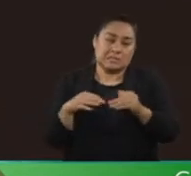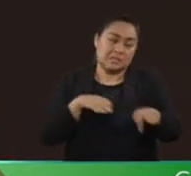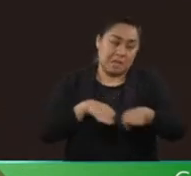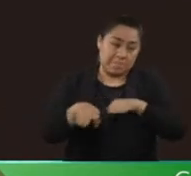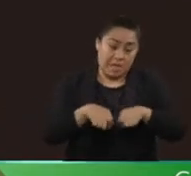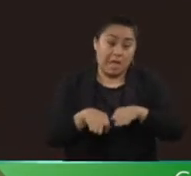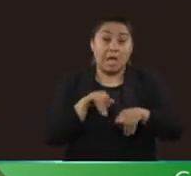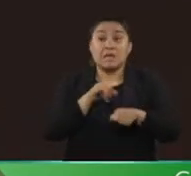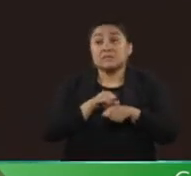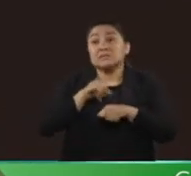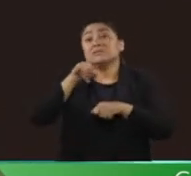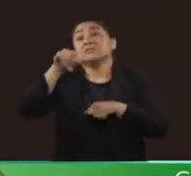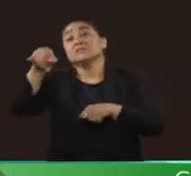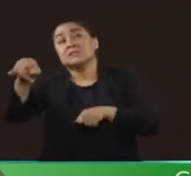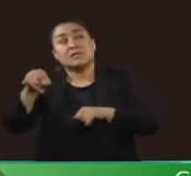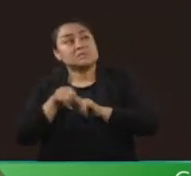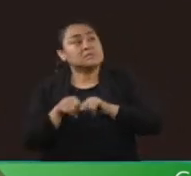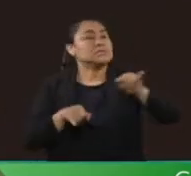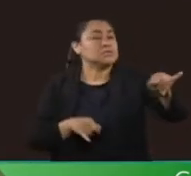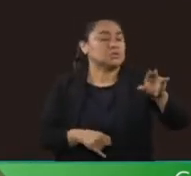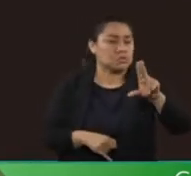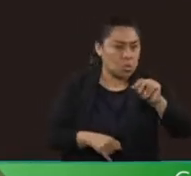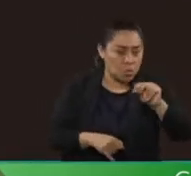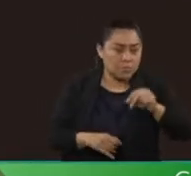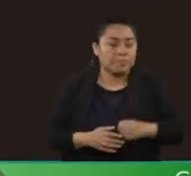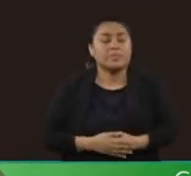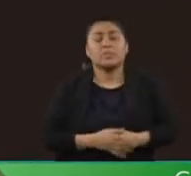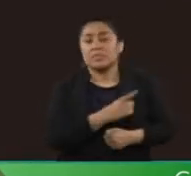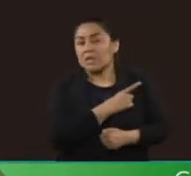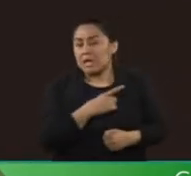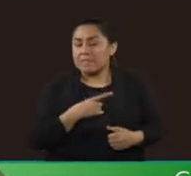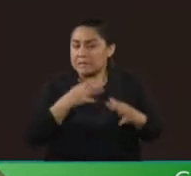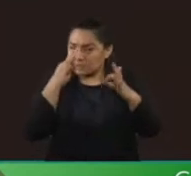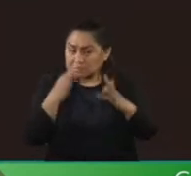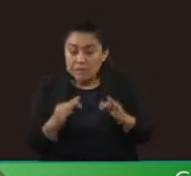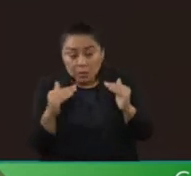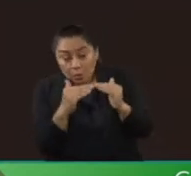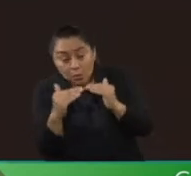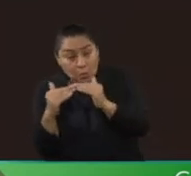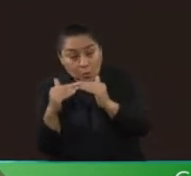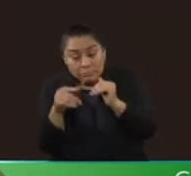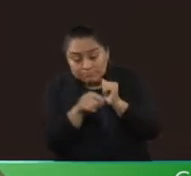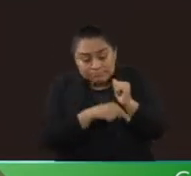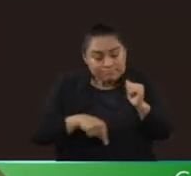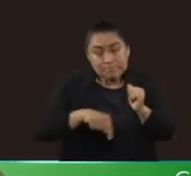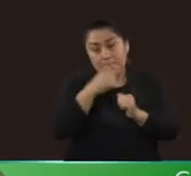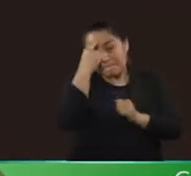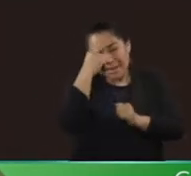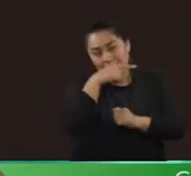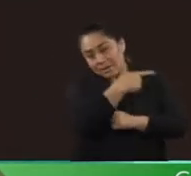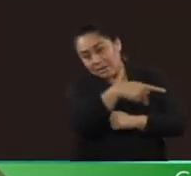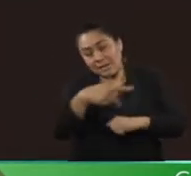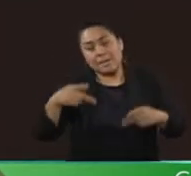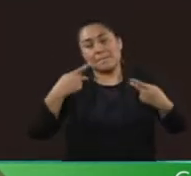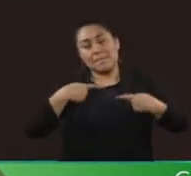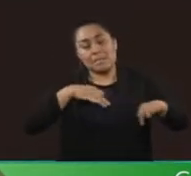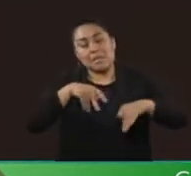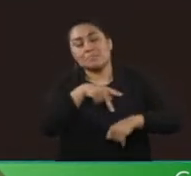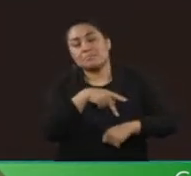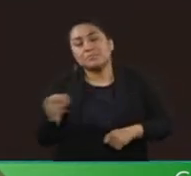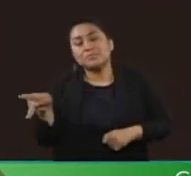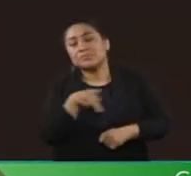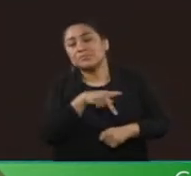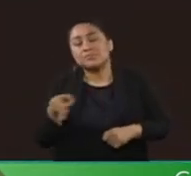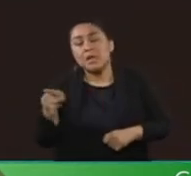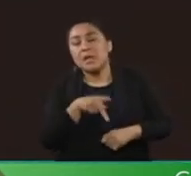de la periferia. La buena ubicación sin duda ayudará a los trabajadores en sus traslados y disminuirá